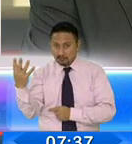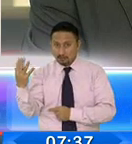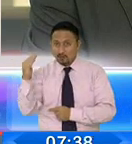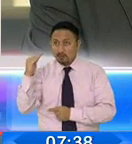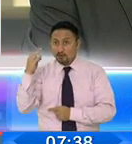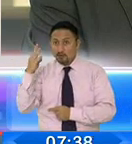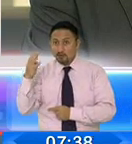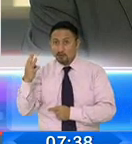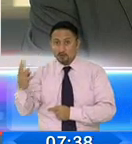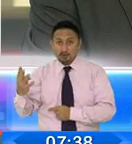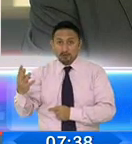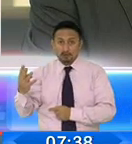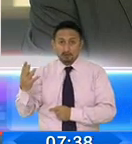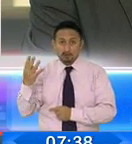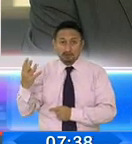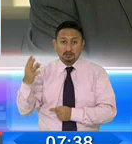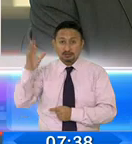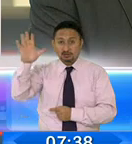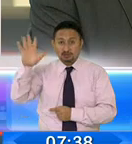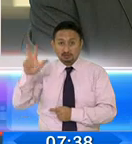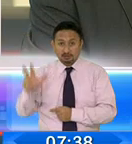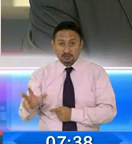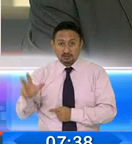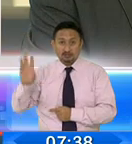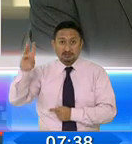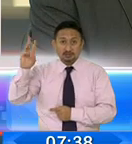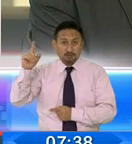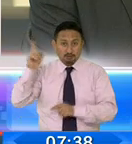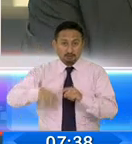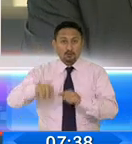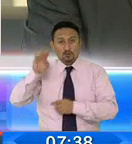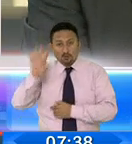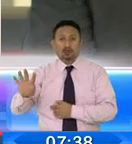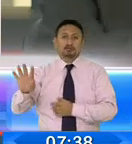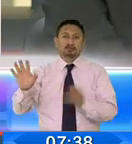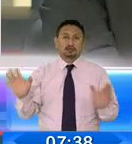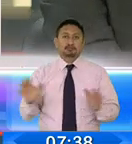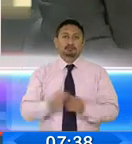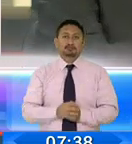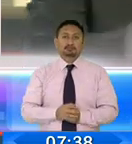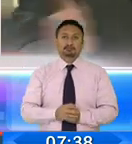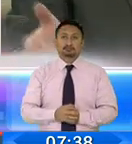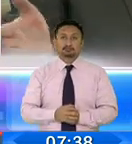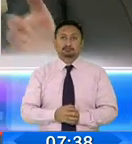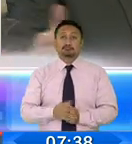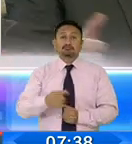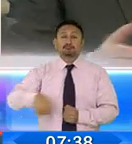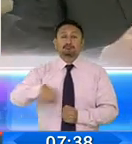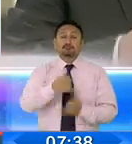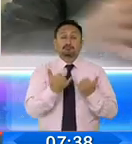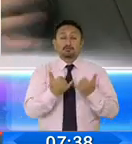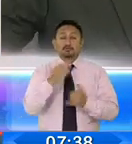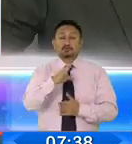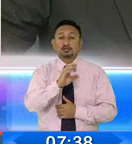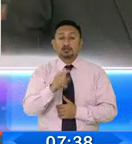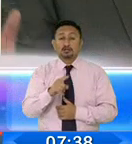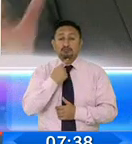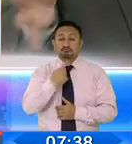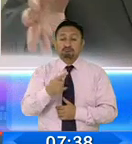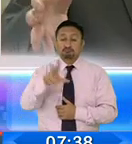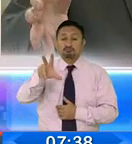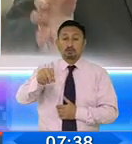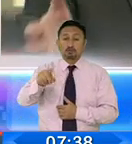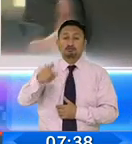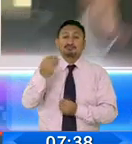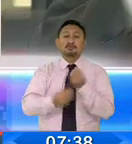se suma 2 más 2, no pueden ser ni 5, ni 3, ni 6. Tienen que ser 4. Bueno, pero teniendo esta negativa, doctor Pérez, ¿qué hacemos? ¿Cuál va a ser el